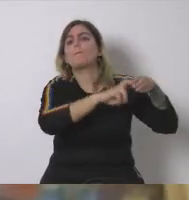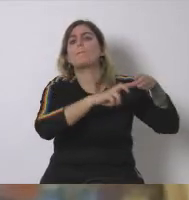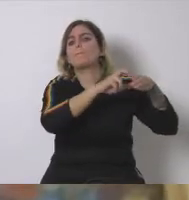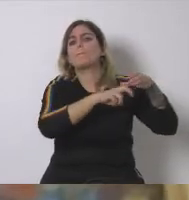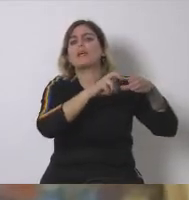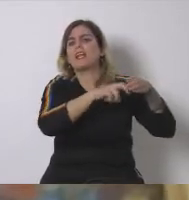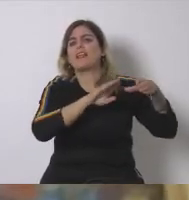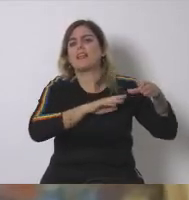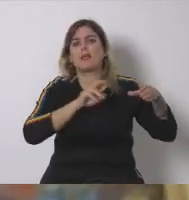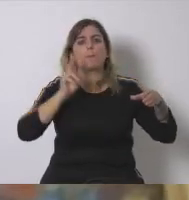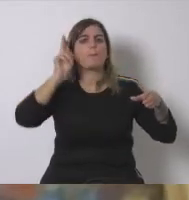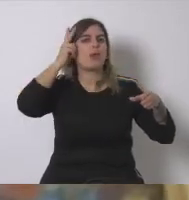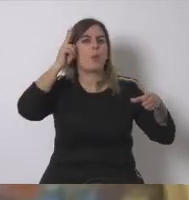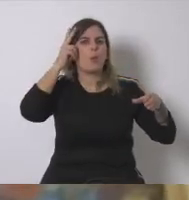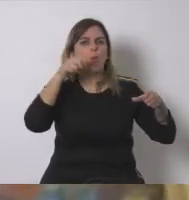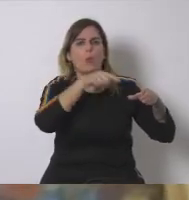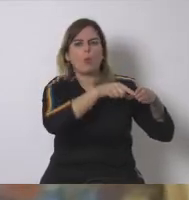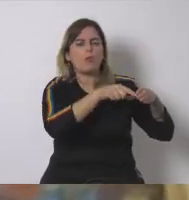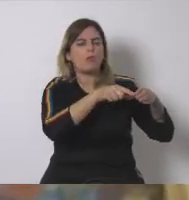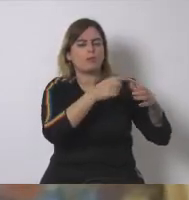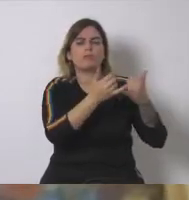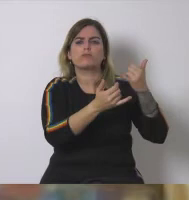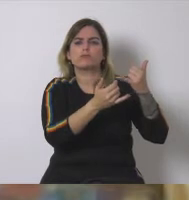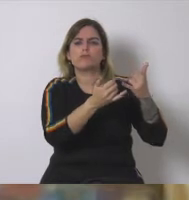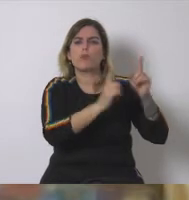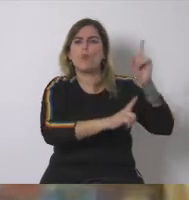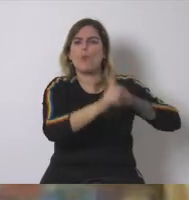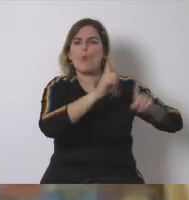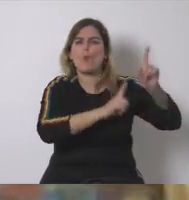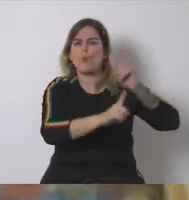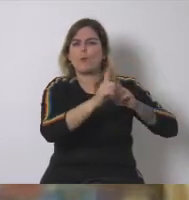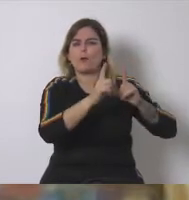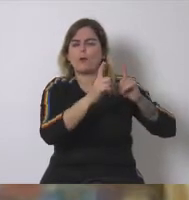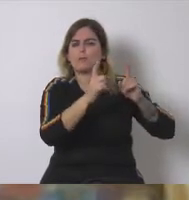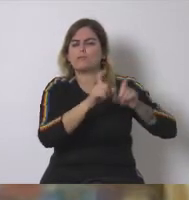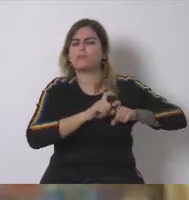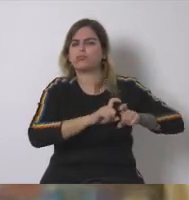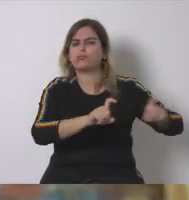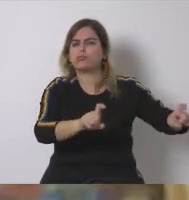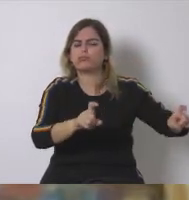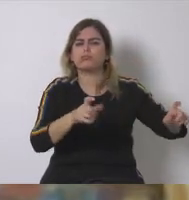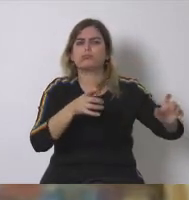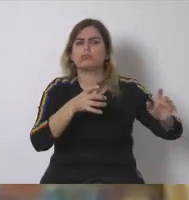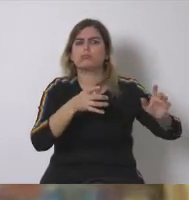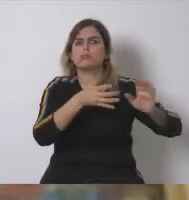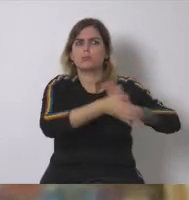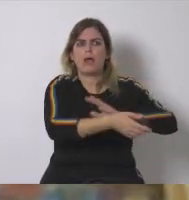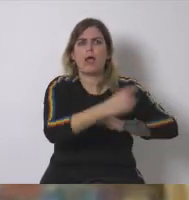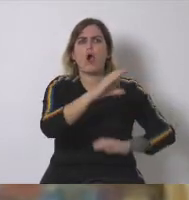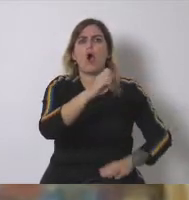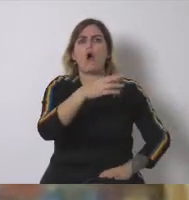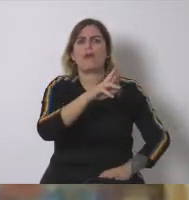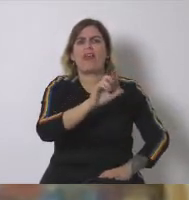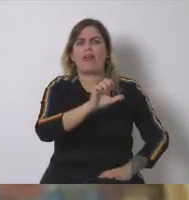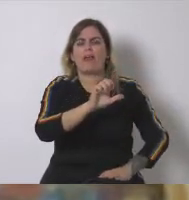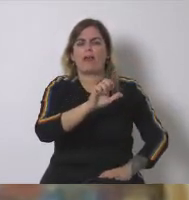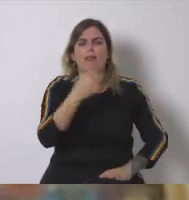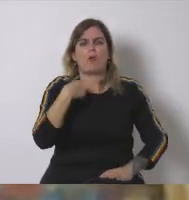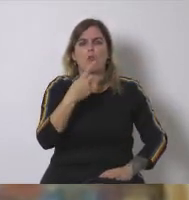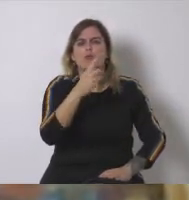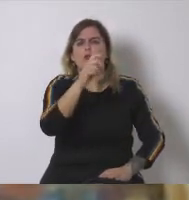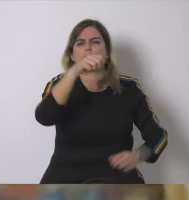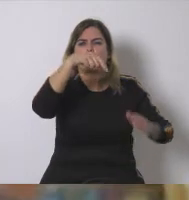Perú, donde es una de las grandes producciones de cobre a cielo abierto, una mina de un kilómetro de